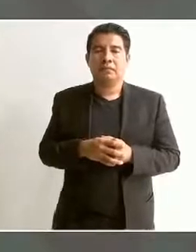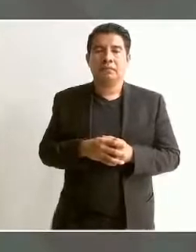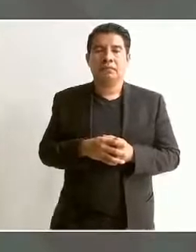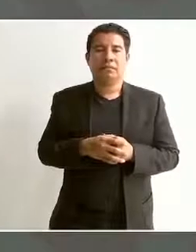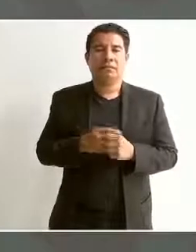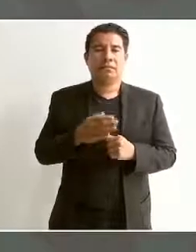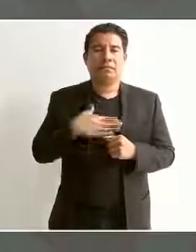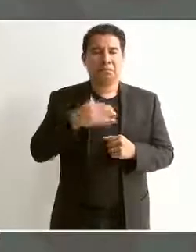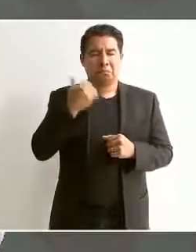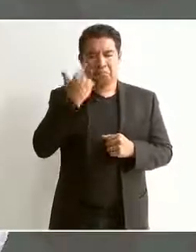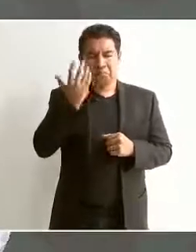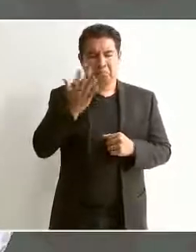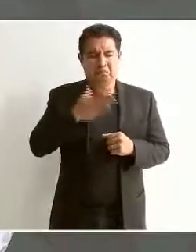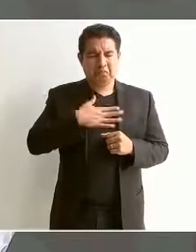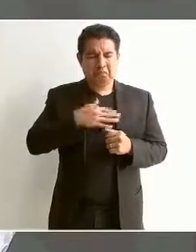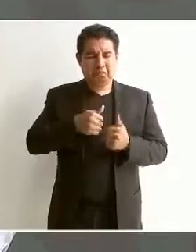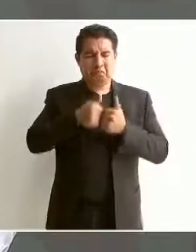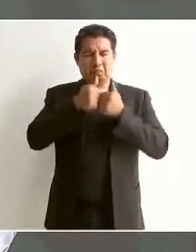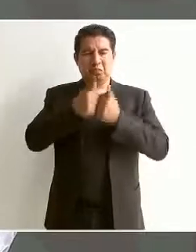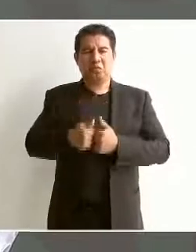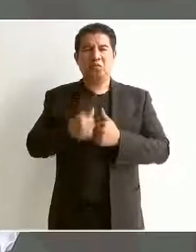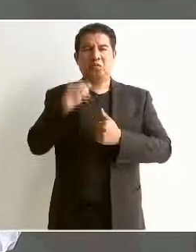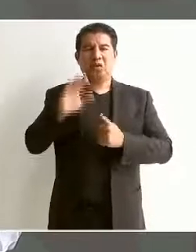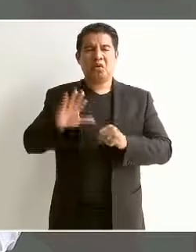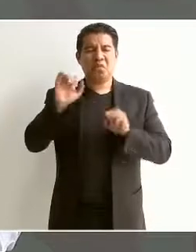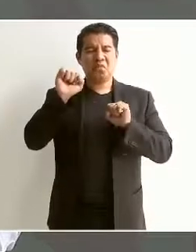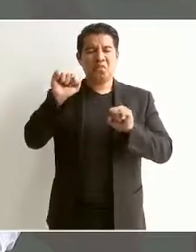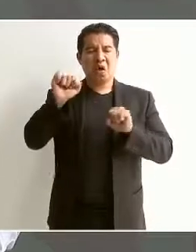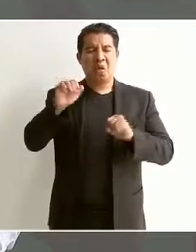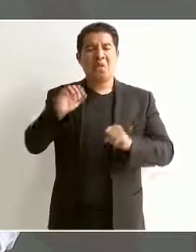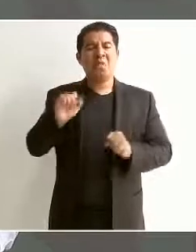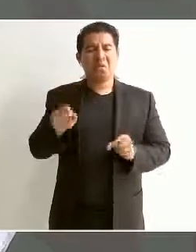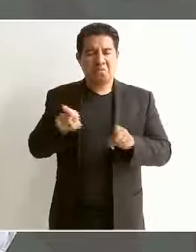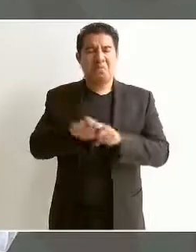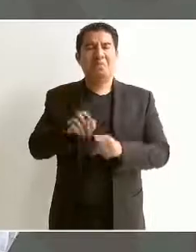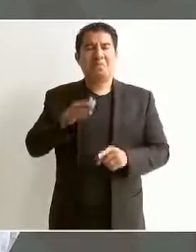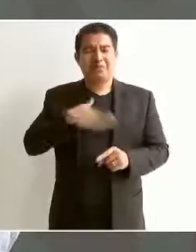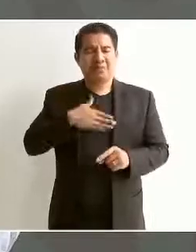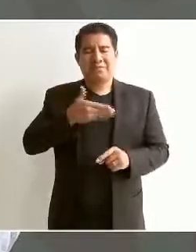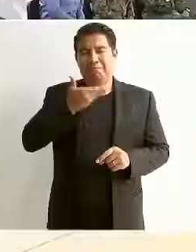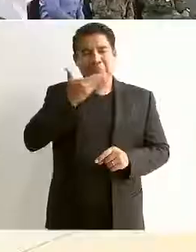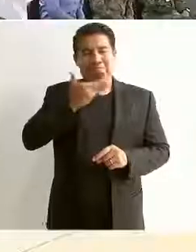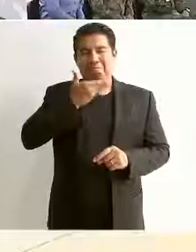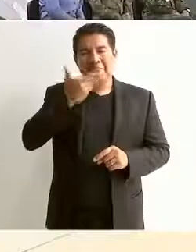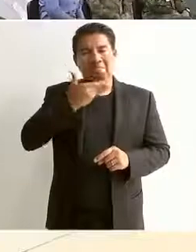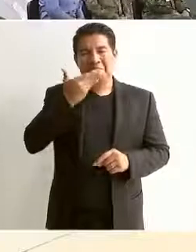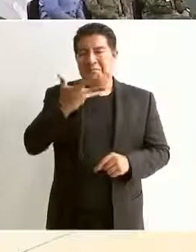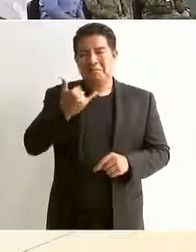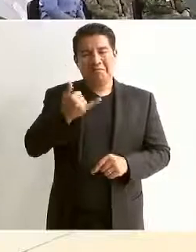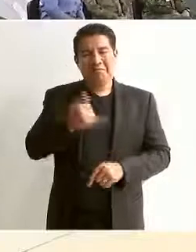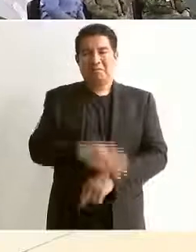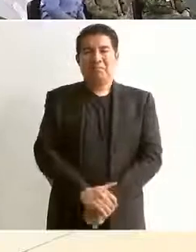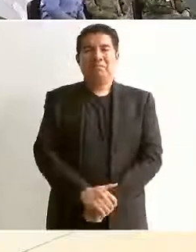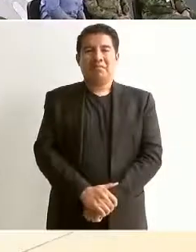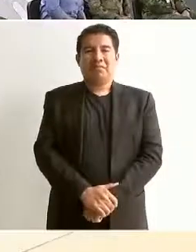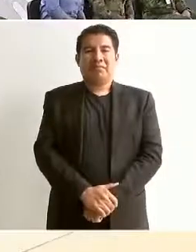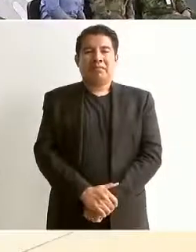protestar también para no perder la costumbre porque yo vengo